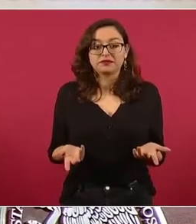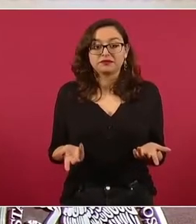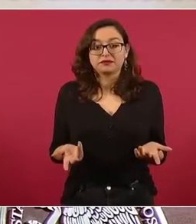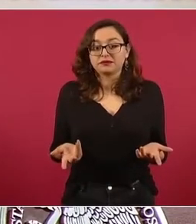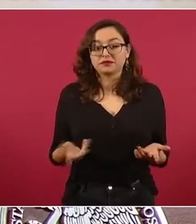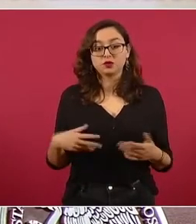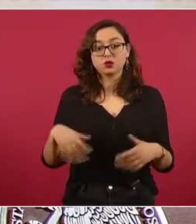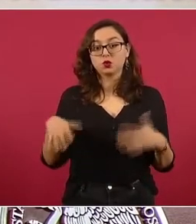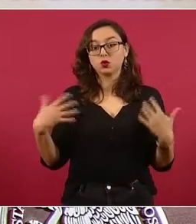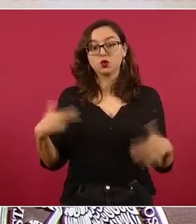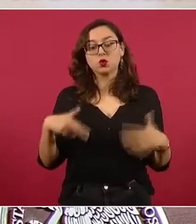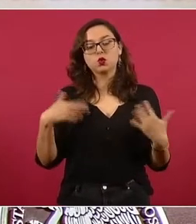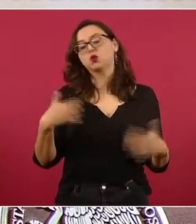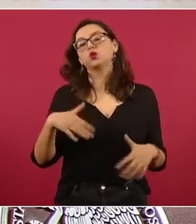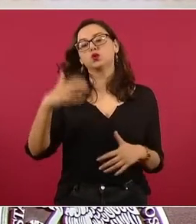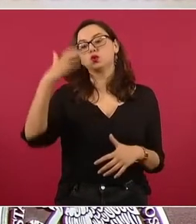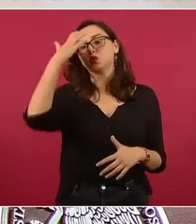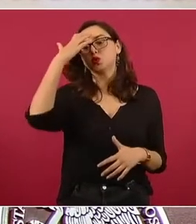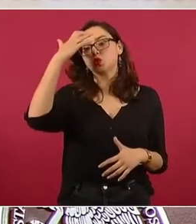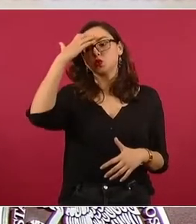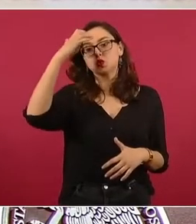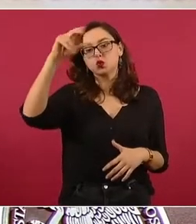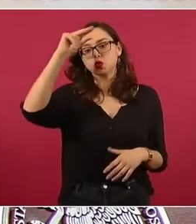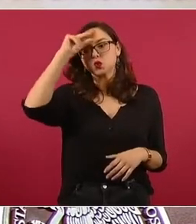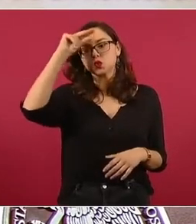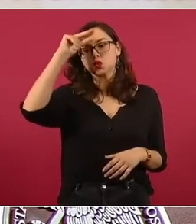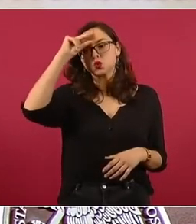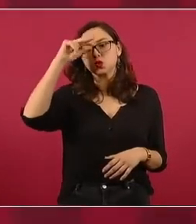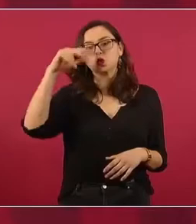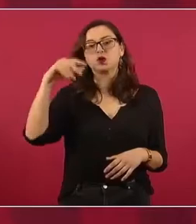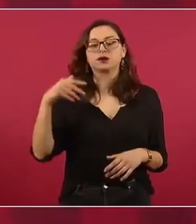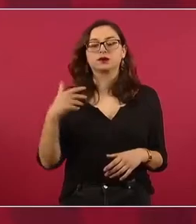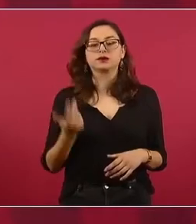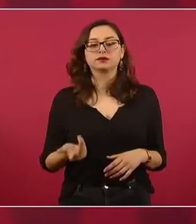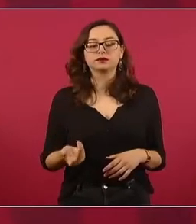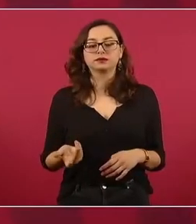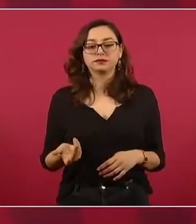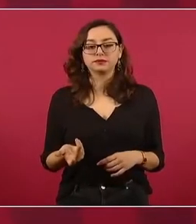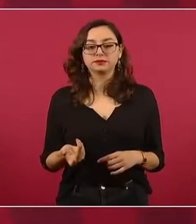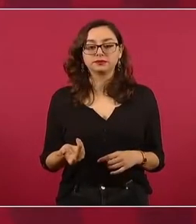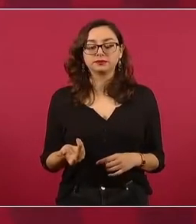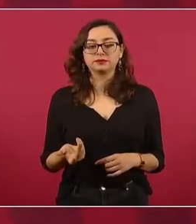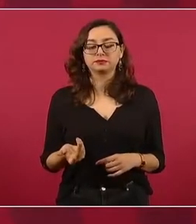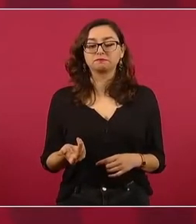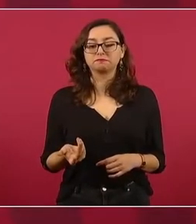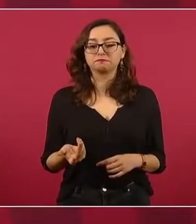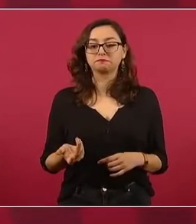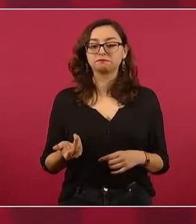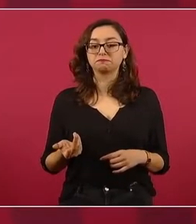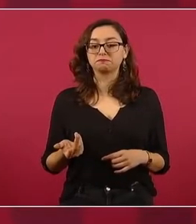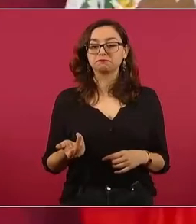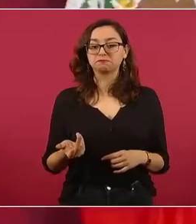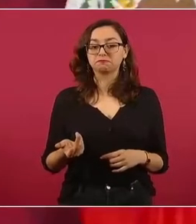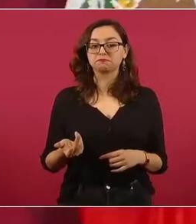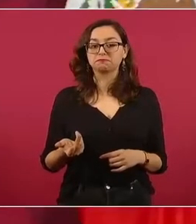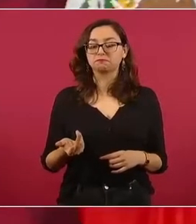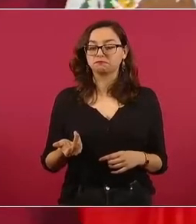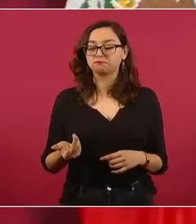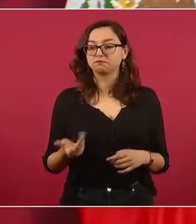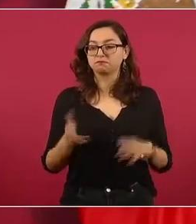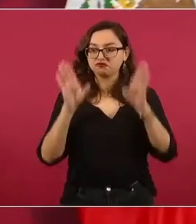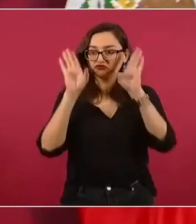técnico, estabilidad,